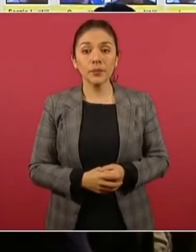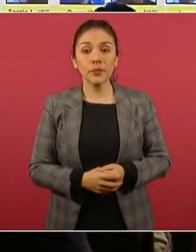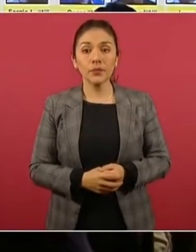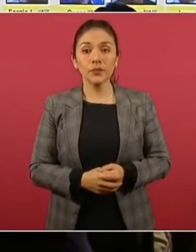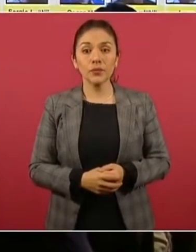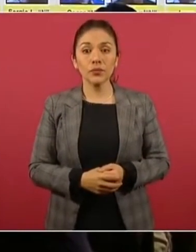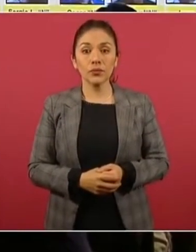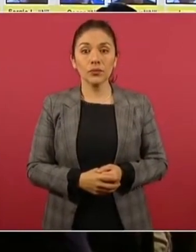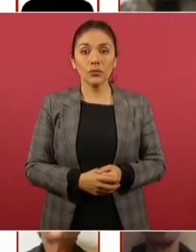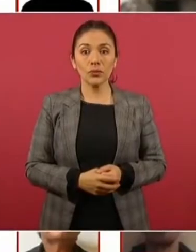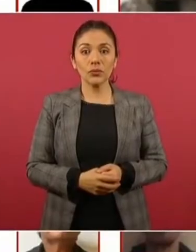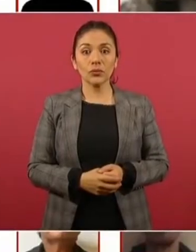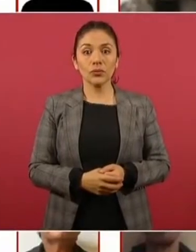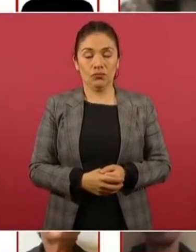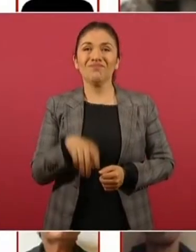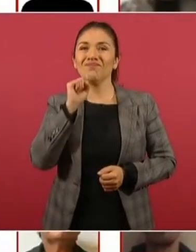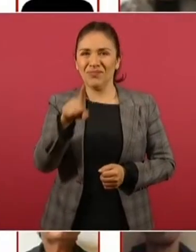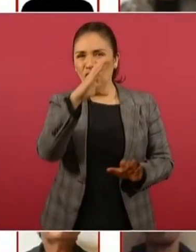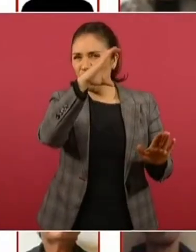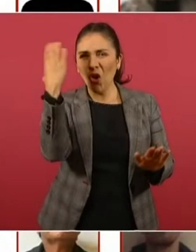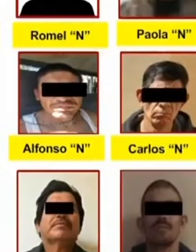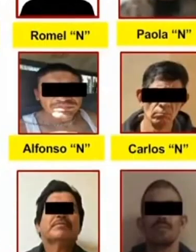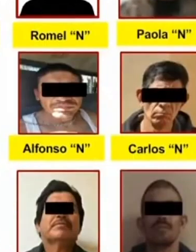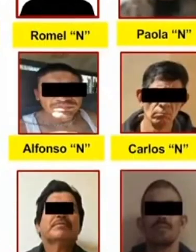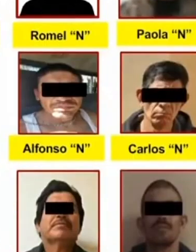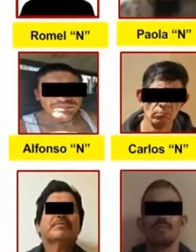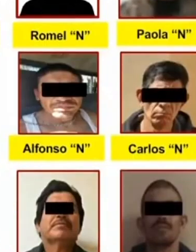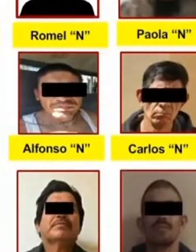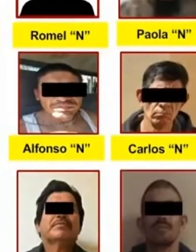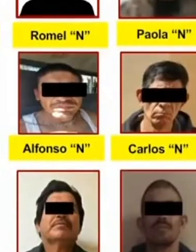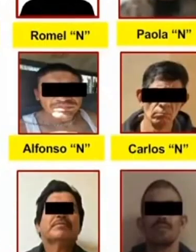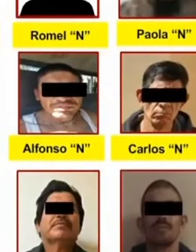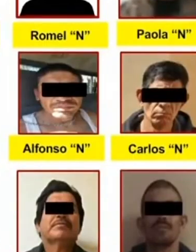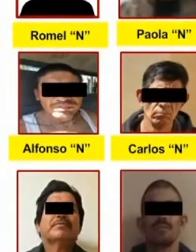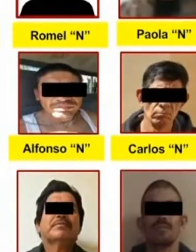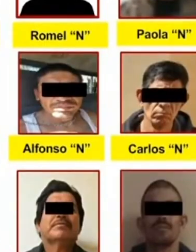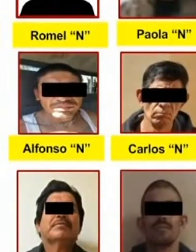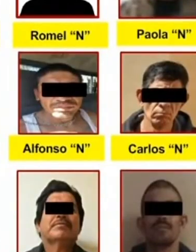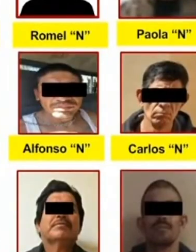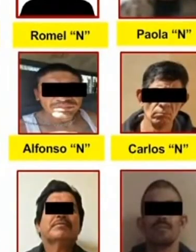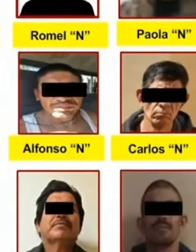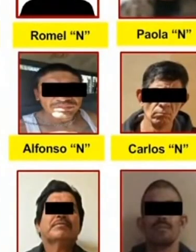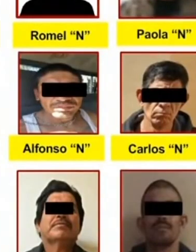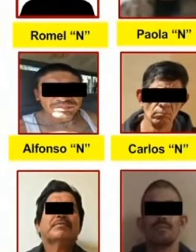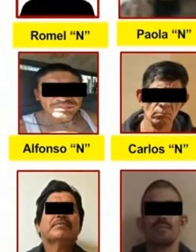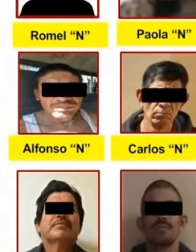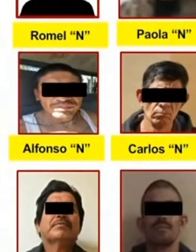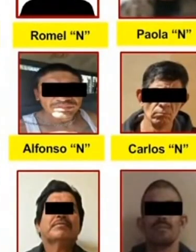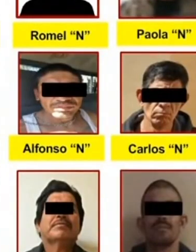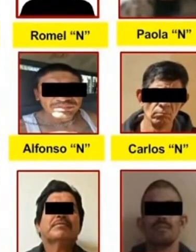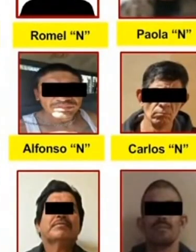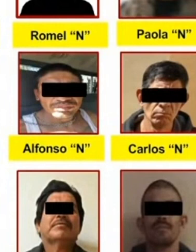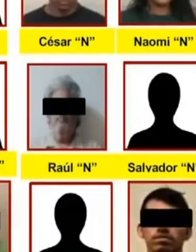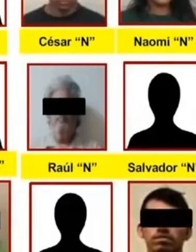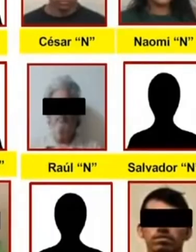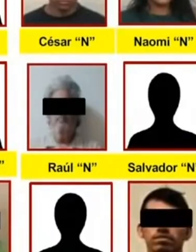Siguiente. Estos son todos los detenidos en este periodo, sujetos a proceso penal y